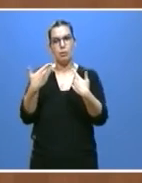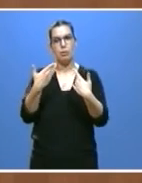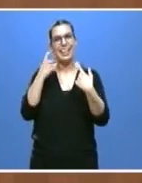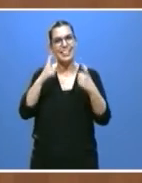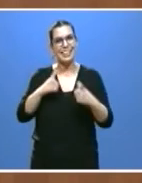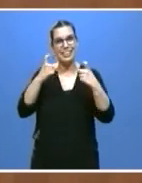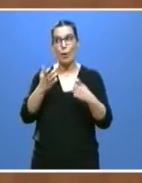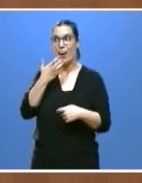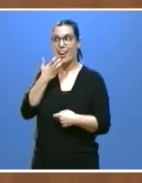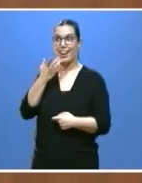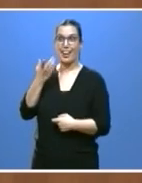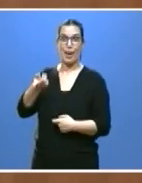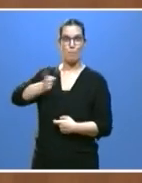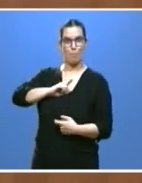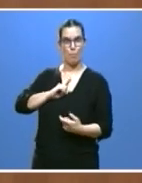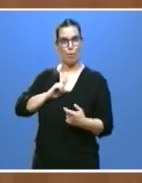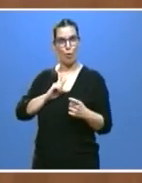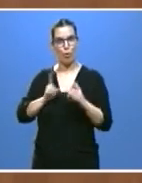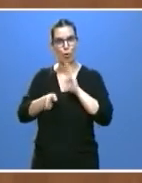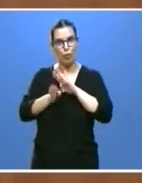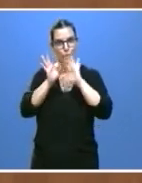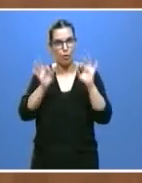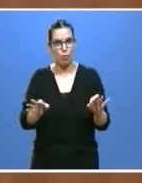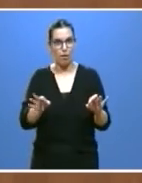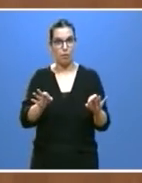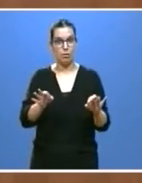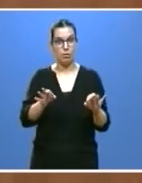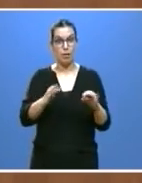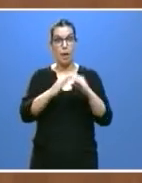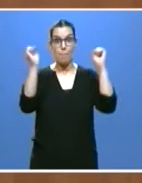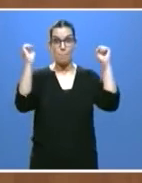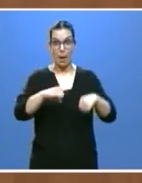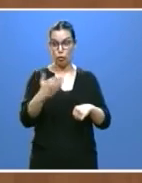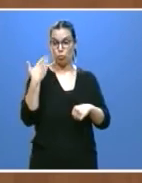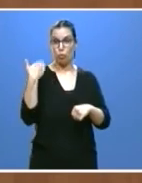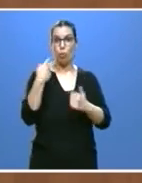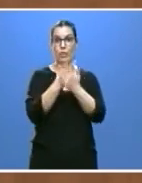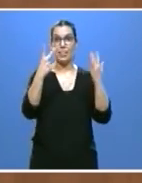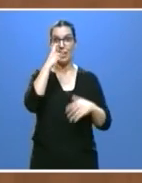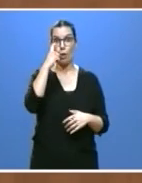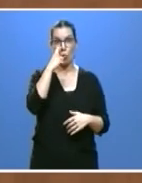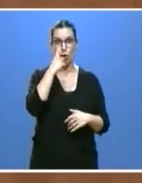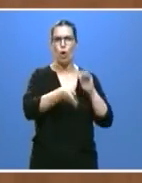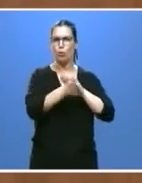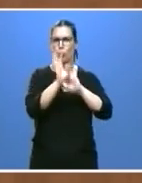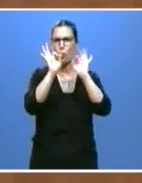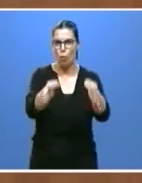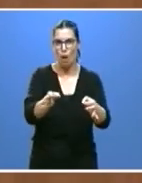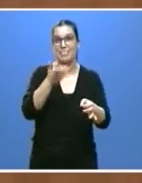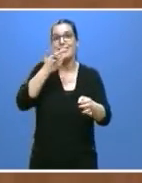si conseguimos culminar el camino iniciado el pasado 17 de junio señorías